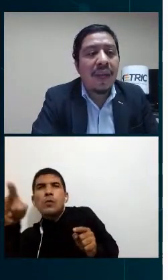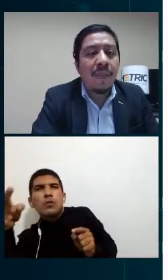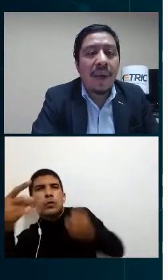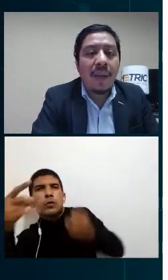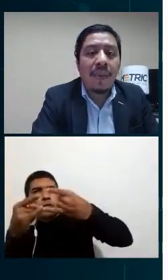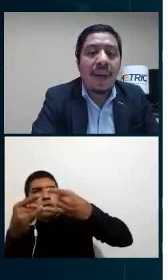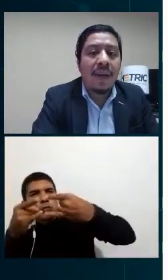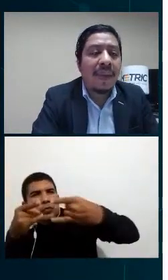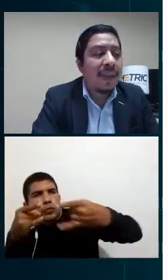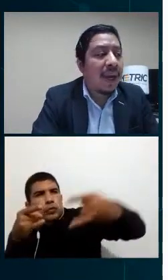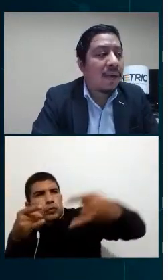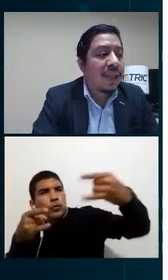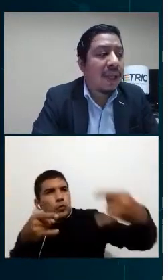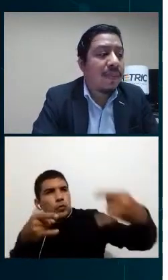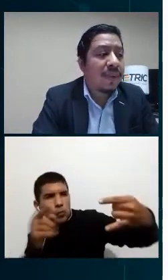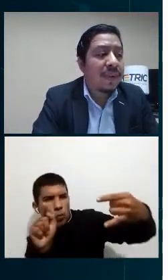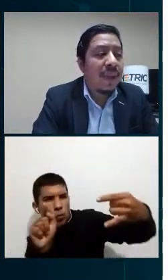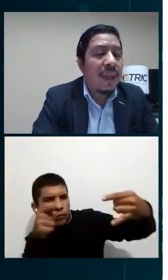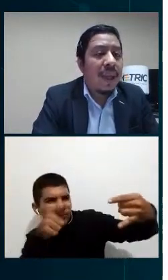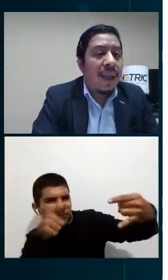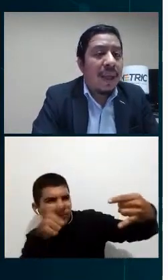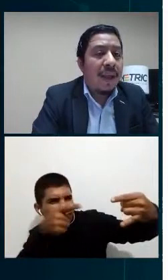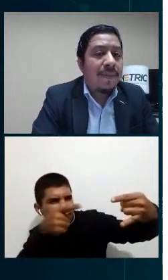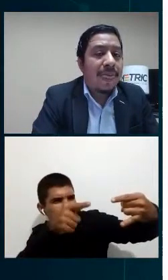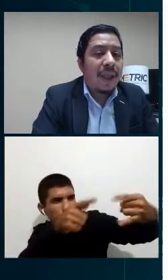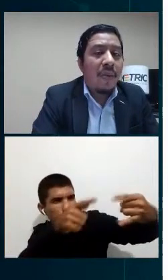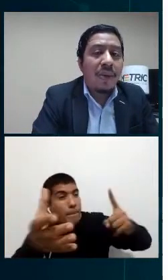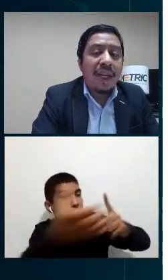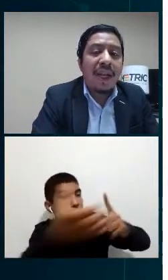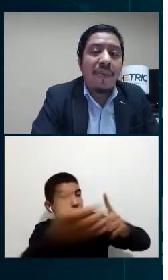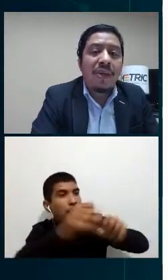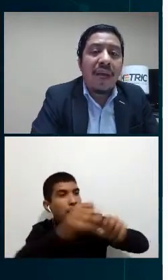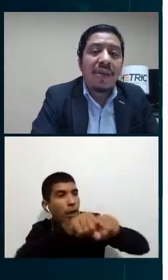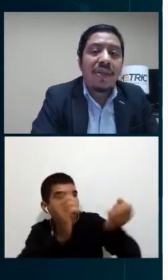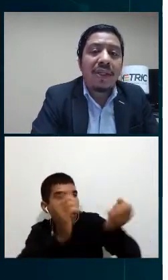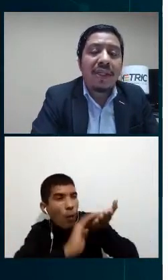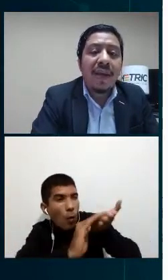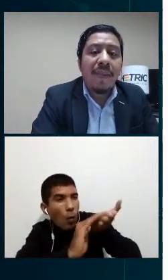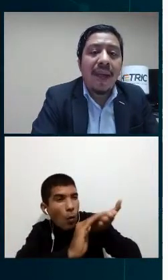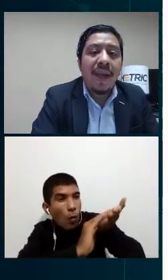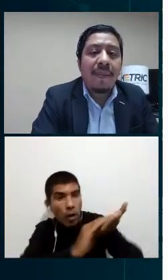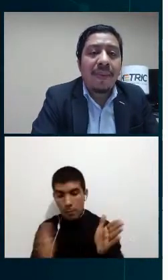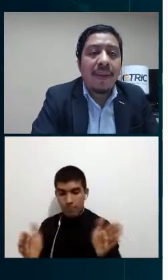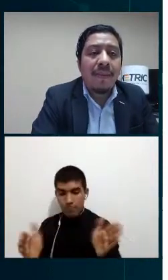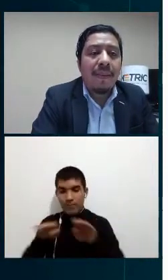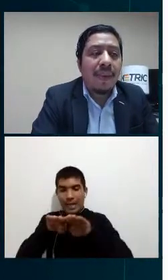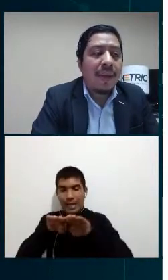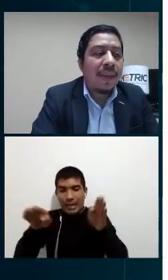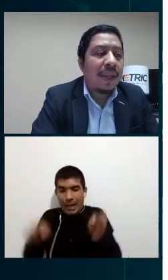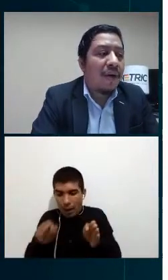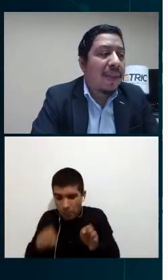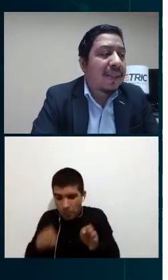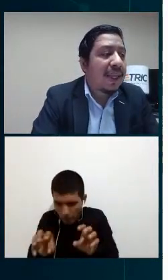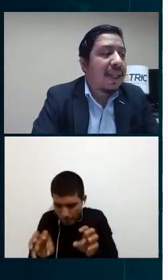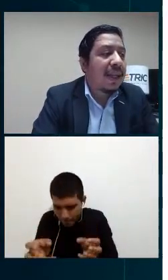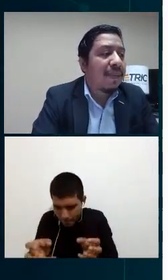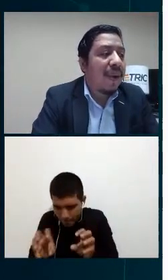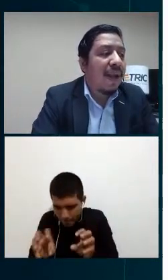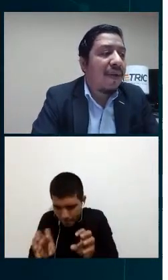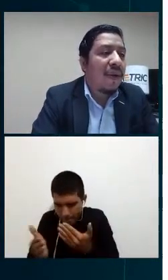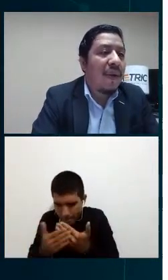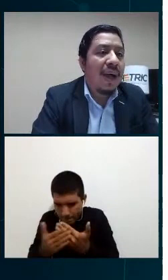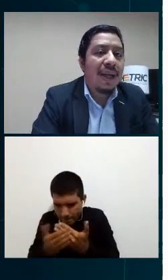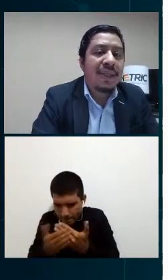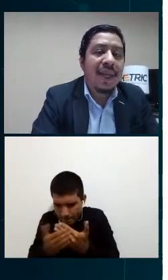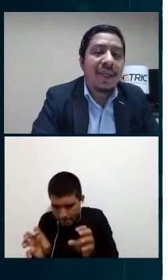secundaria para poder alimentar los equipos como teníamos ya nuestro sistema de command center